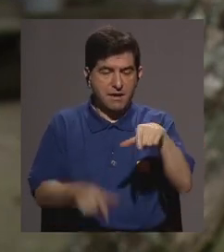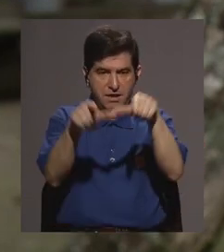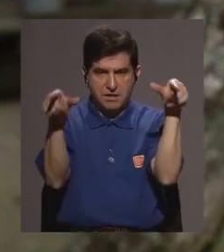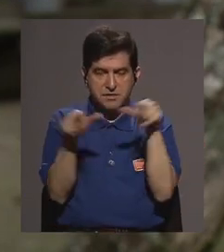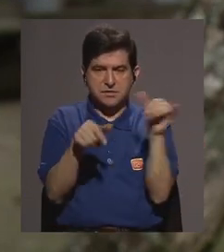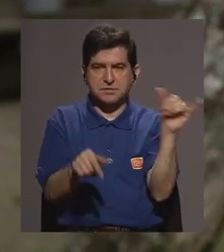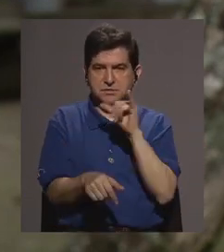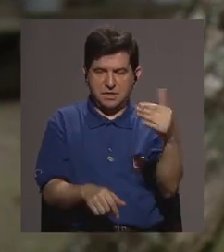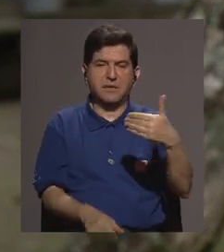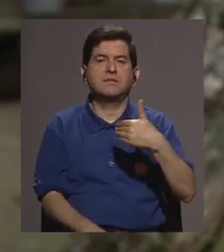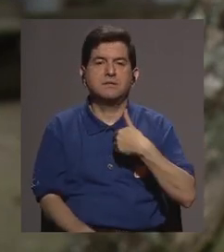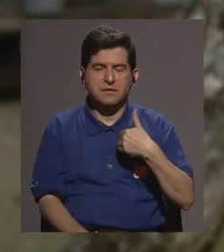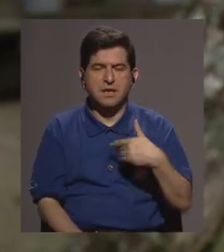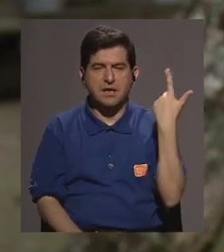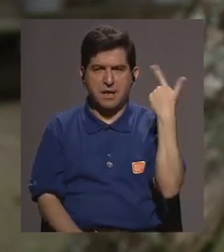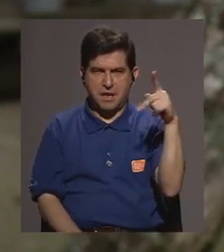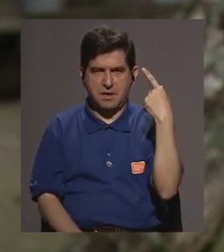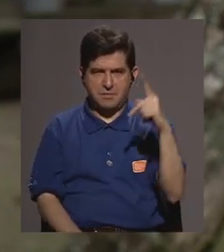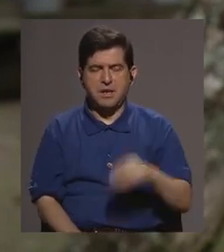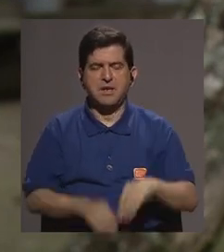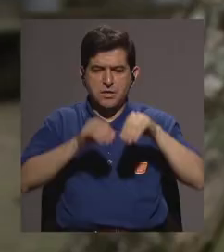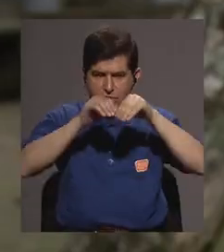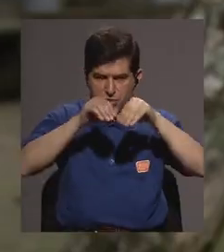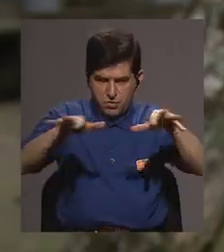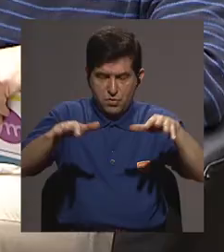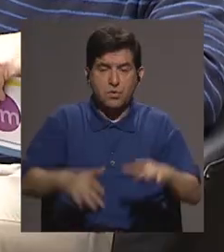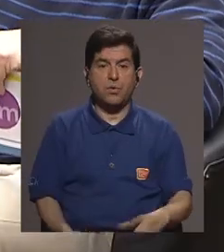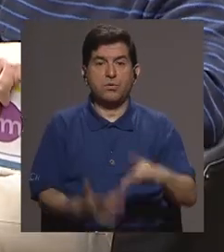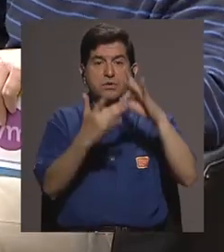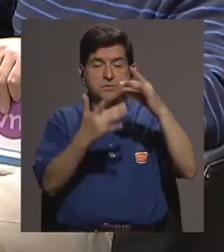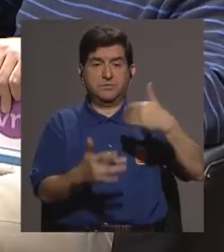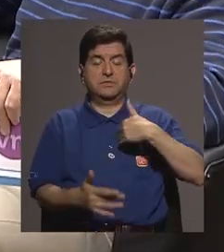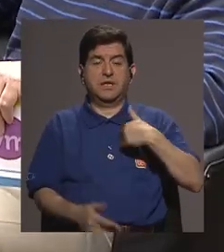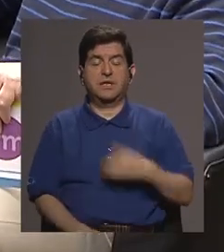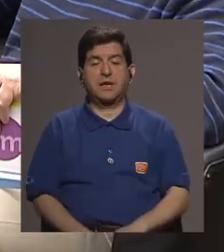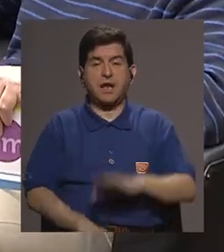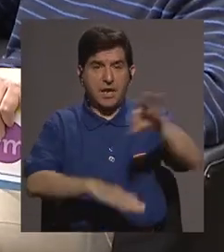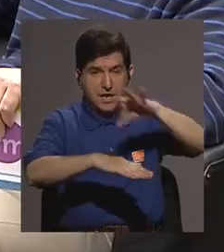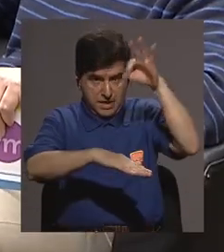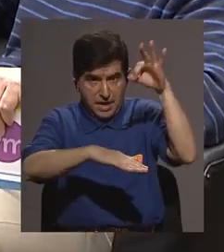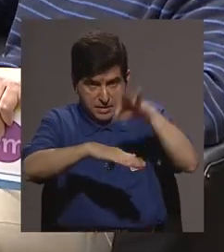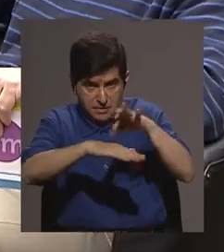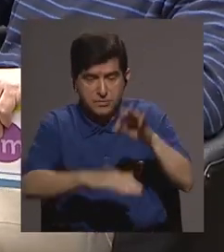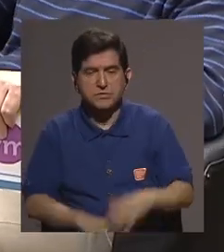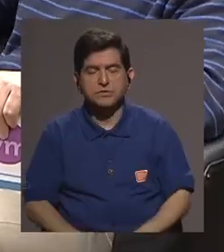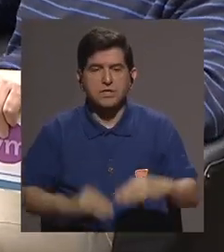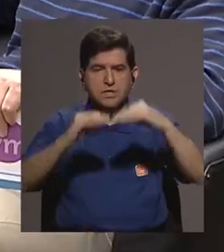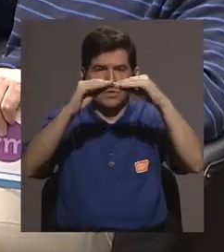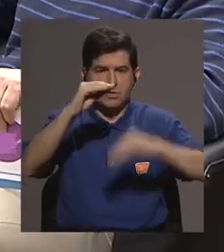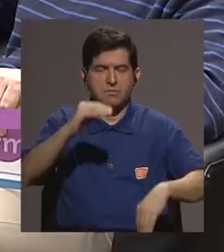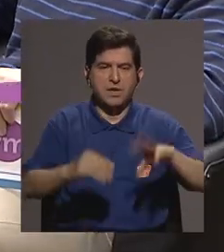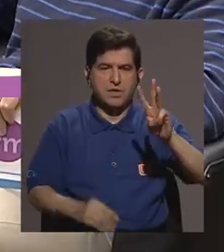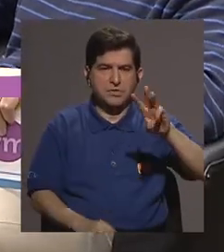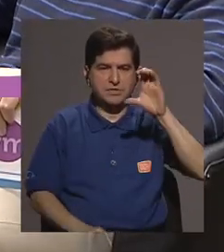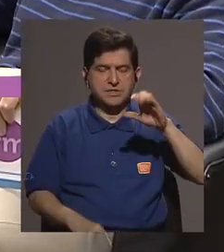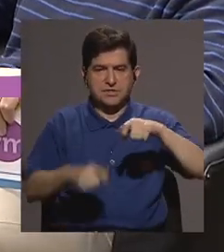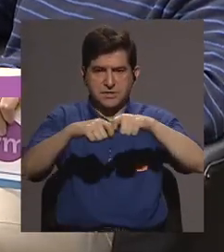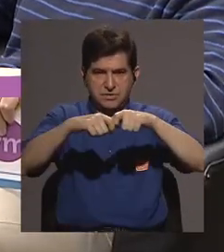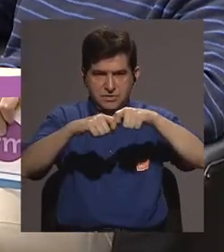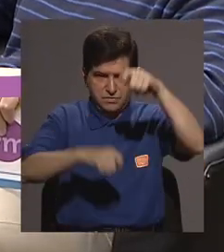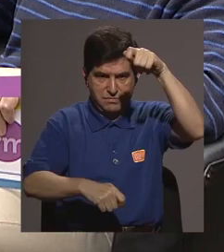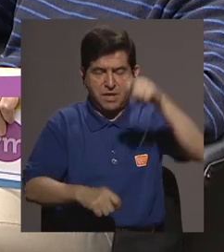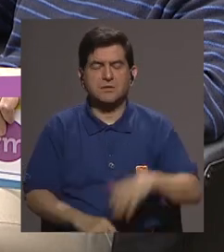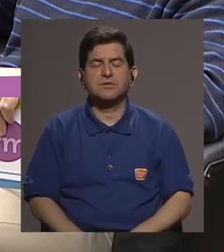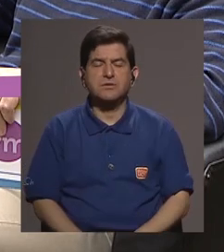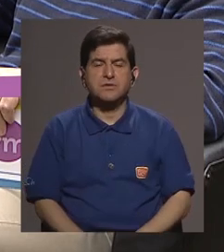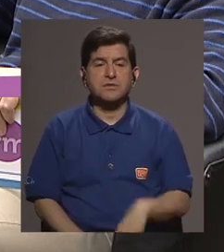pues es una zona también que tiene riesgo de transmisión sobre todo porque tenemos el mosquito el mosquito lo tenemos por debajo de 600 metros del nivel del